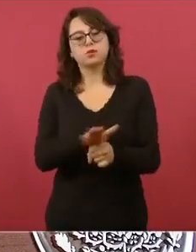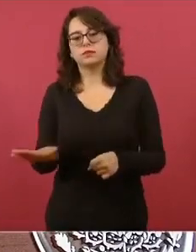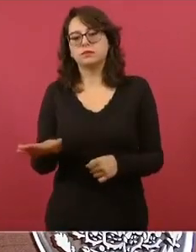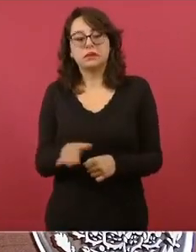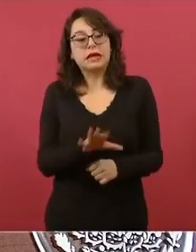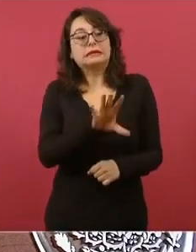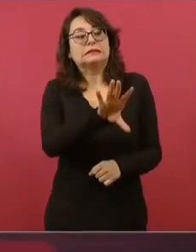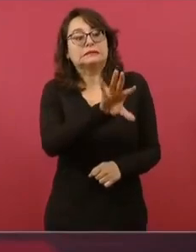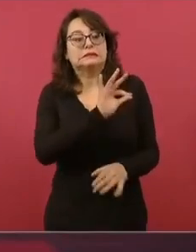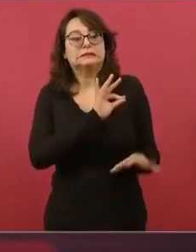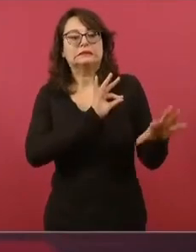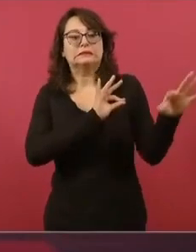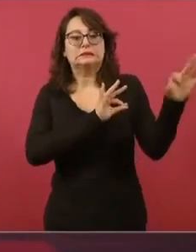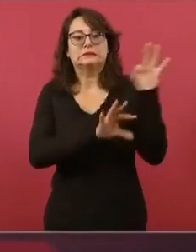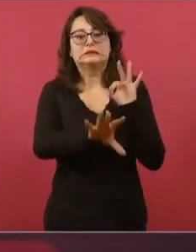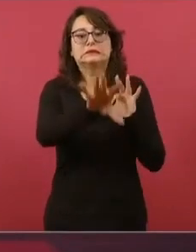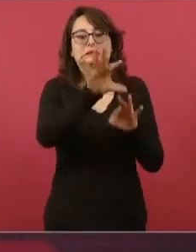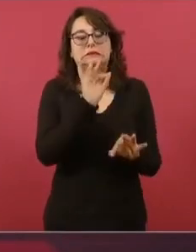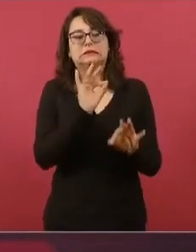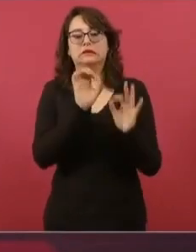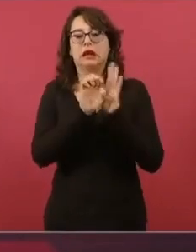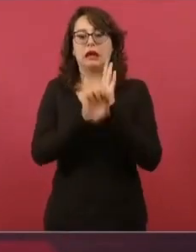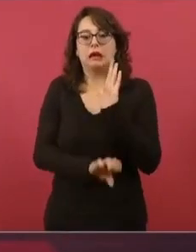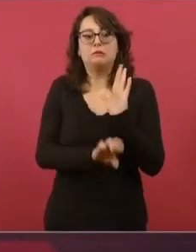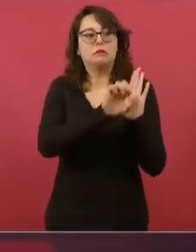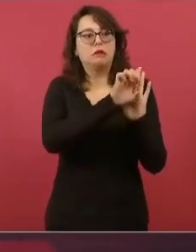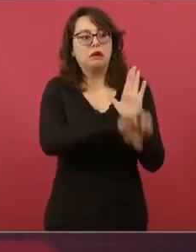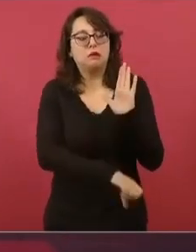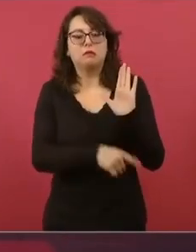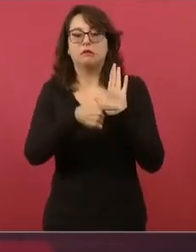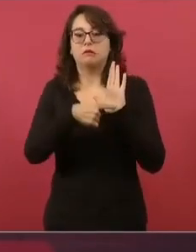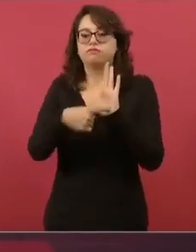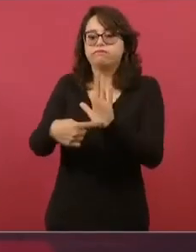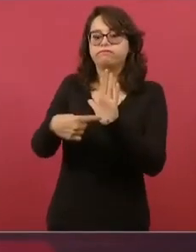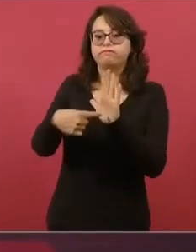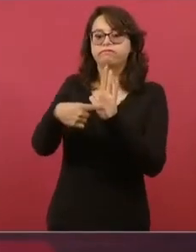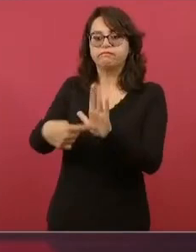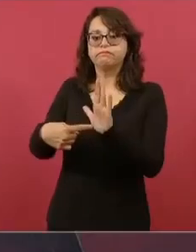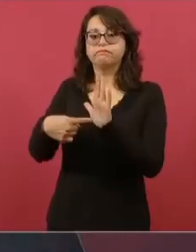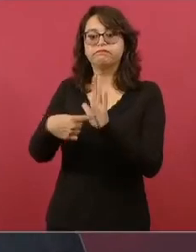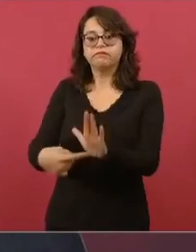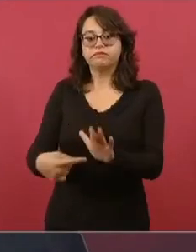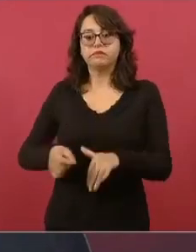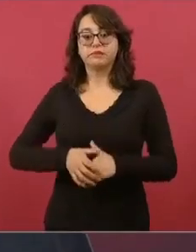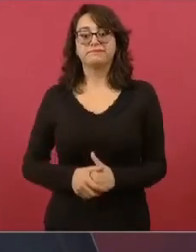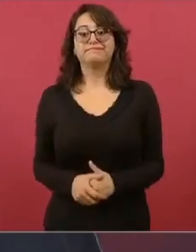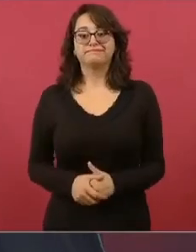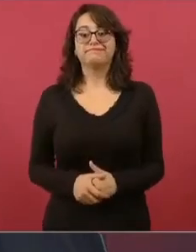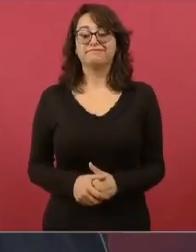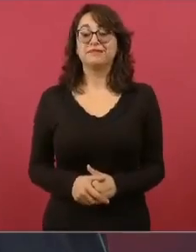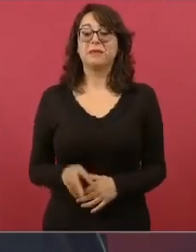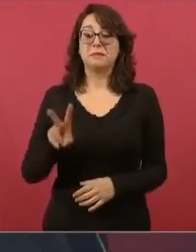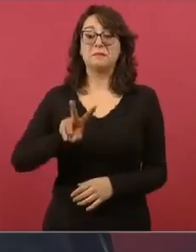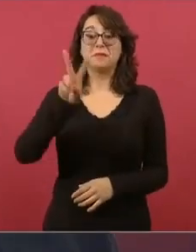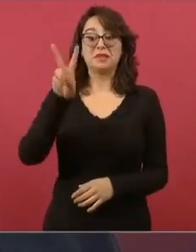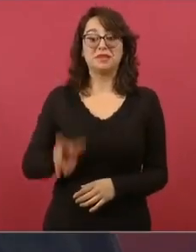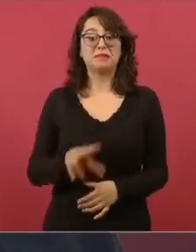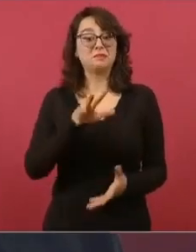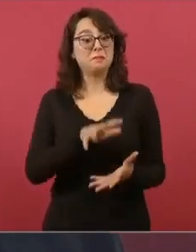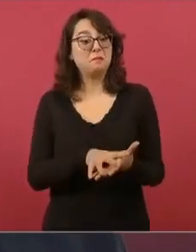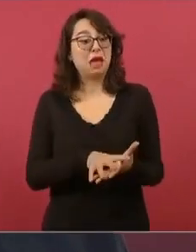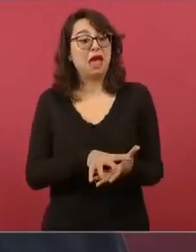información se dedican a manipular, en sentido estricto son medios